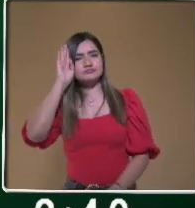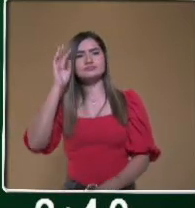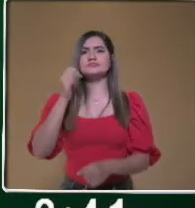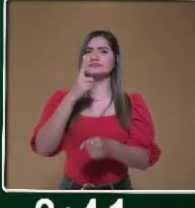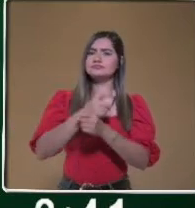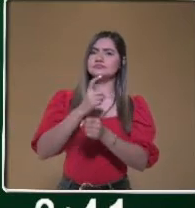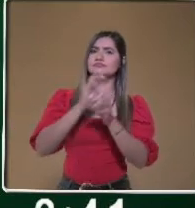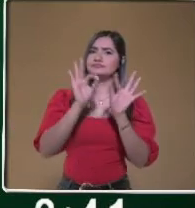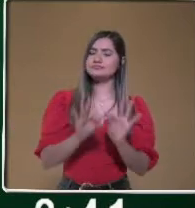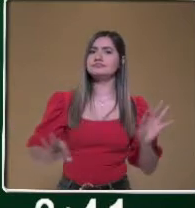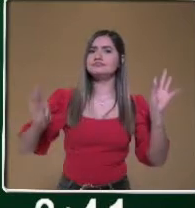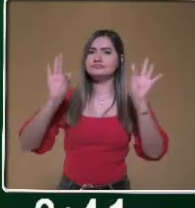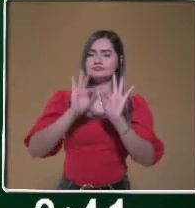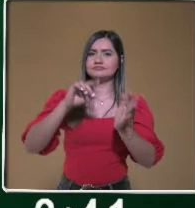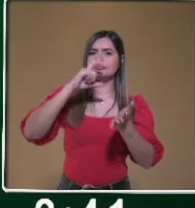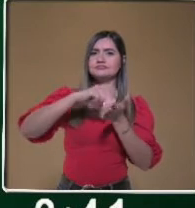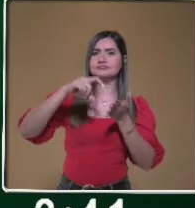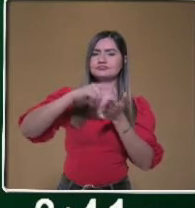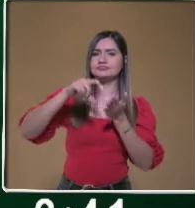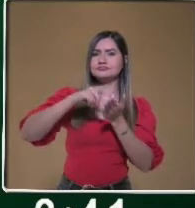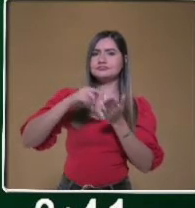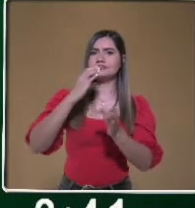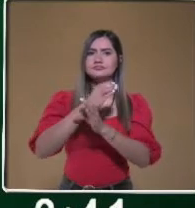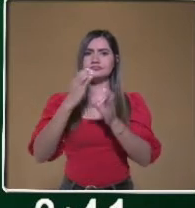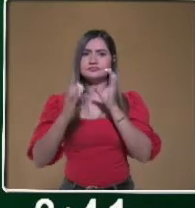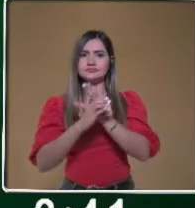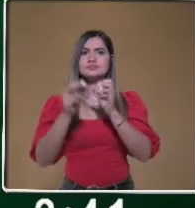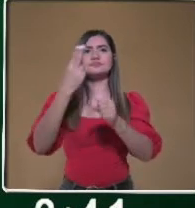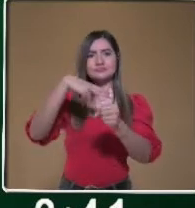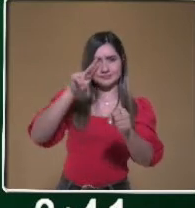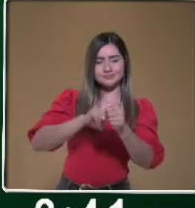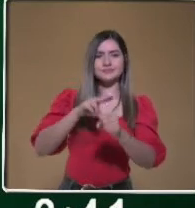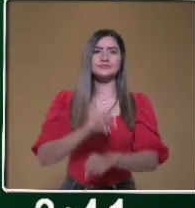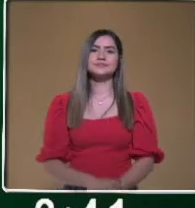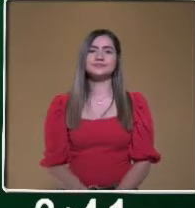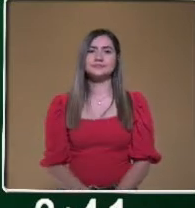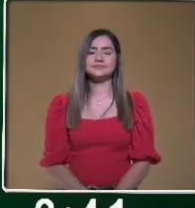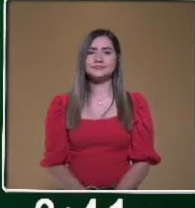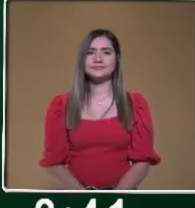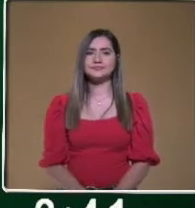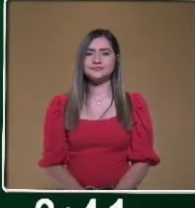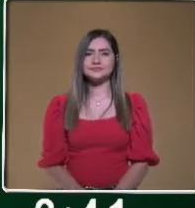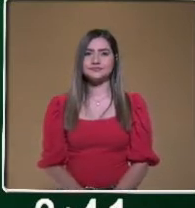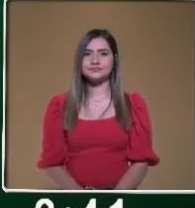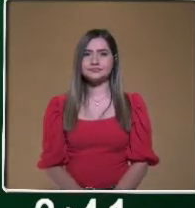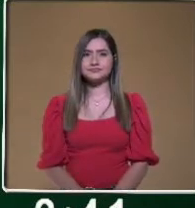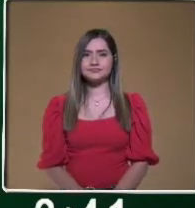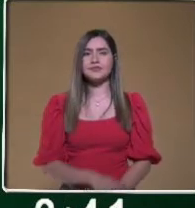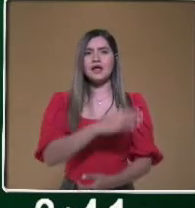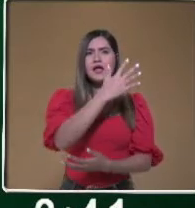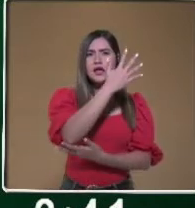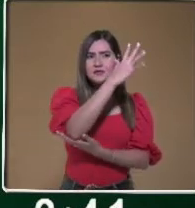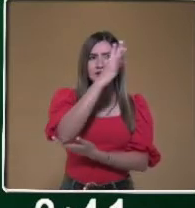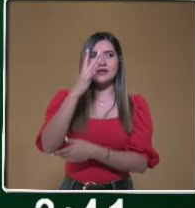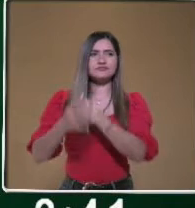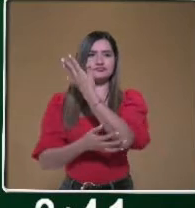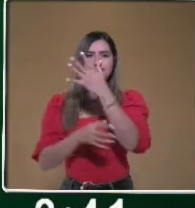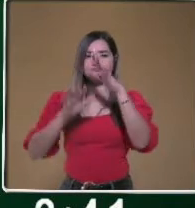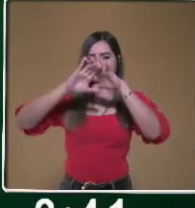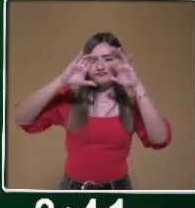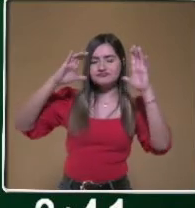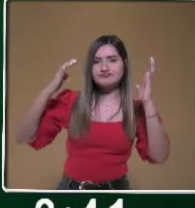son los productos orgánicos, ya que estos no dañan el ambiente en